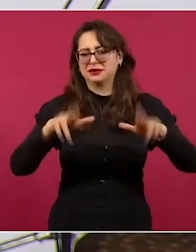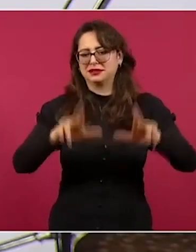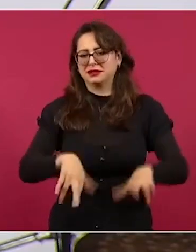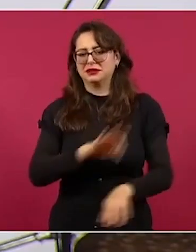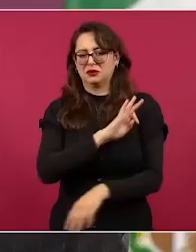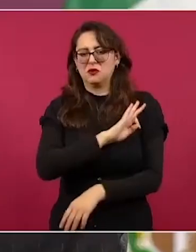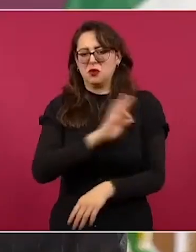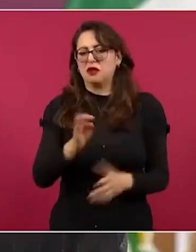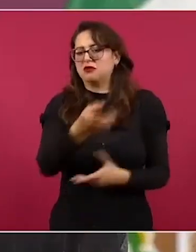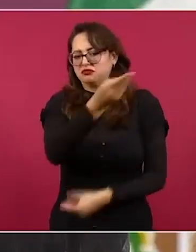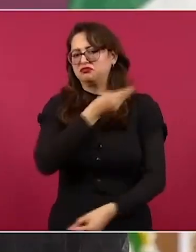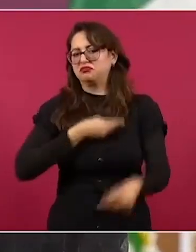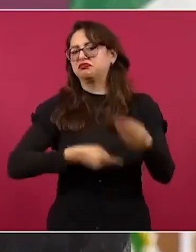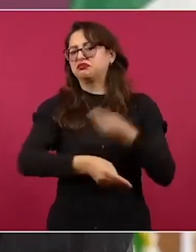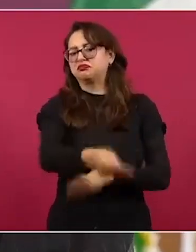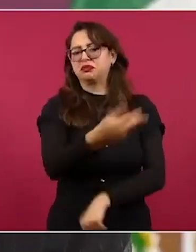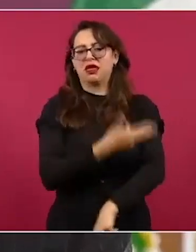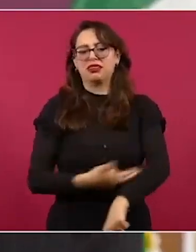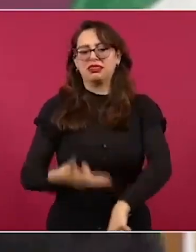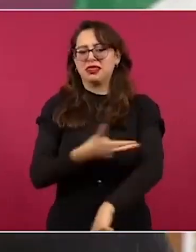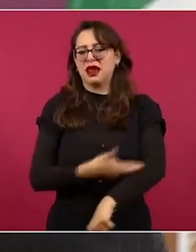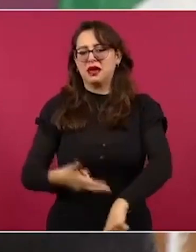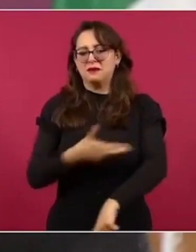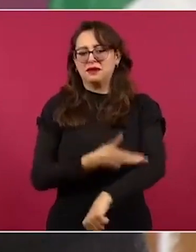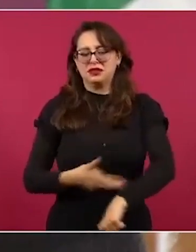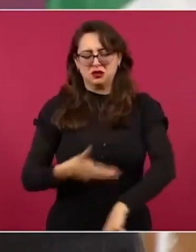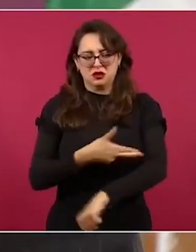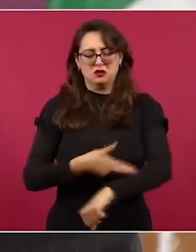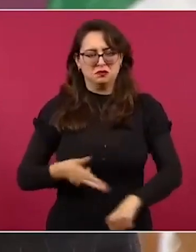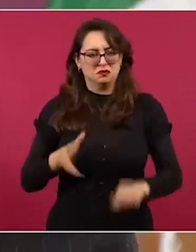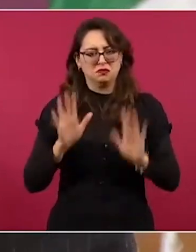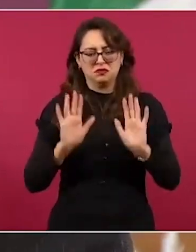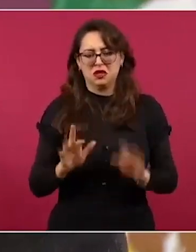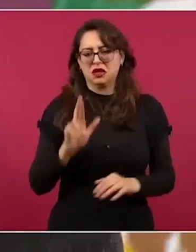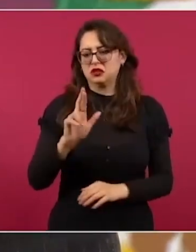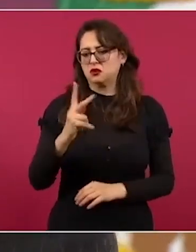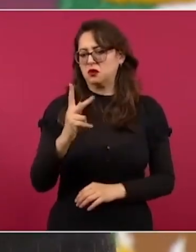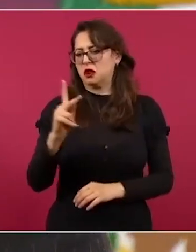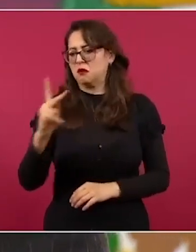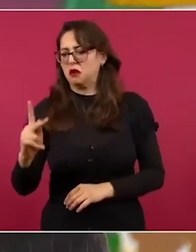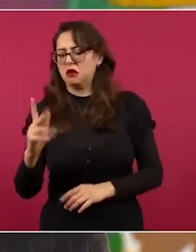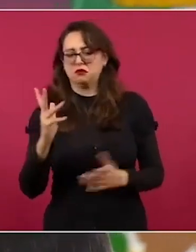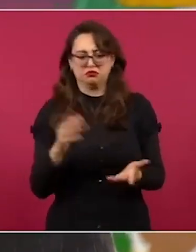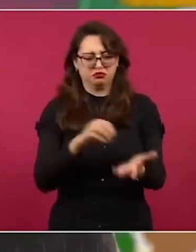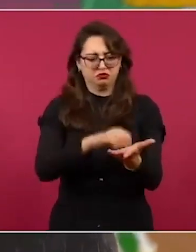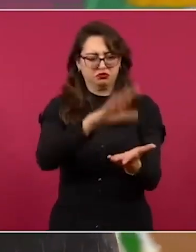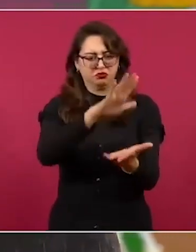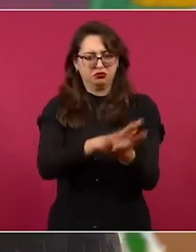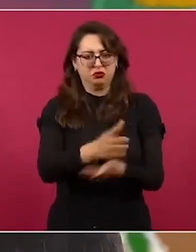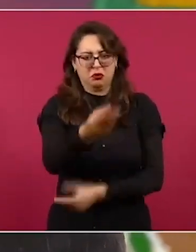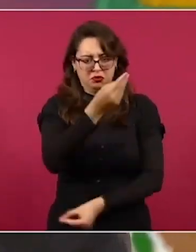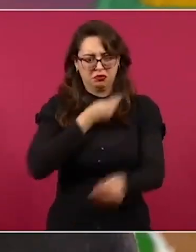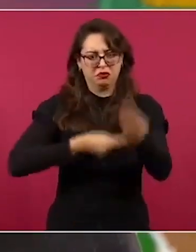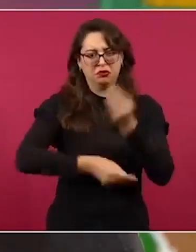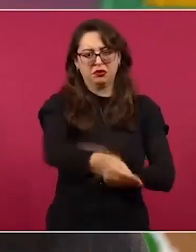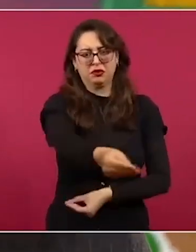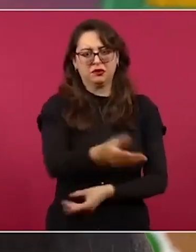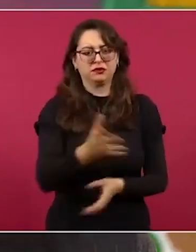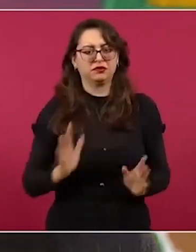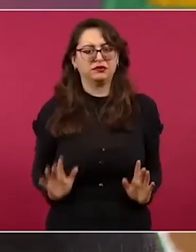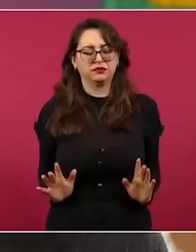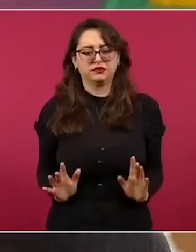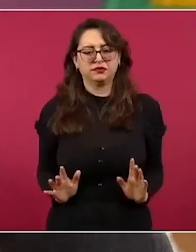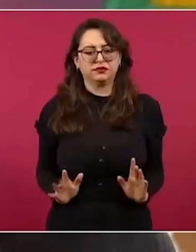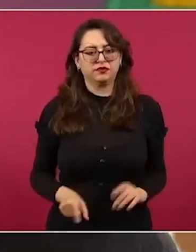cuestión nada más de ir a los registros públicos de la propiedad y decir ya todo lo que